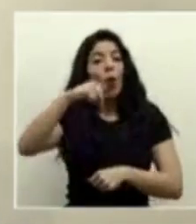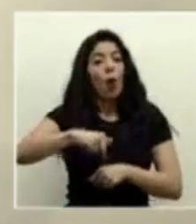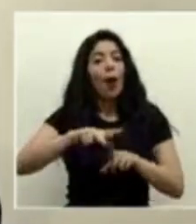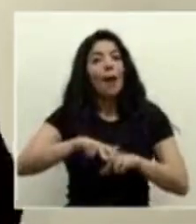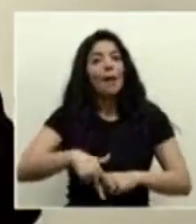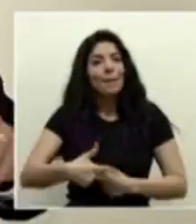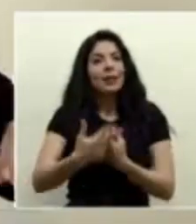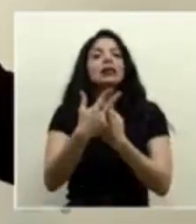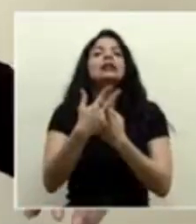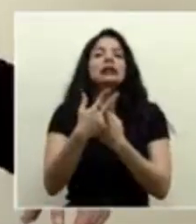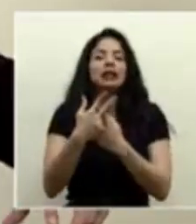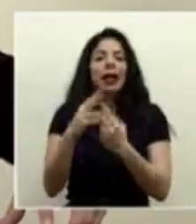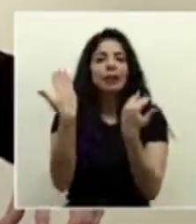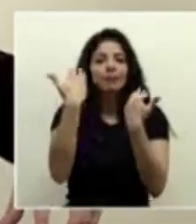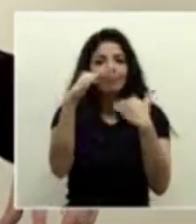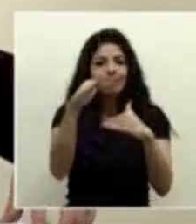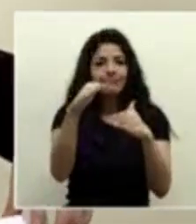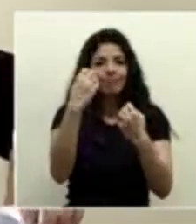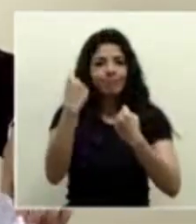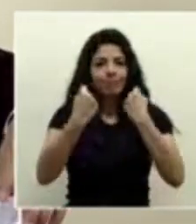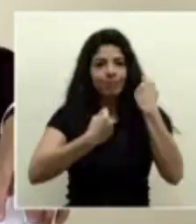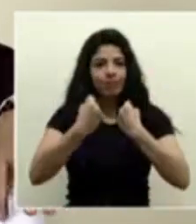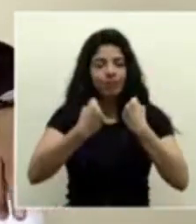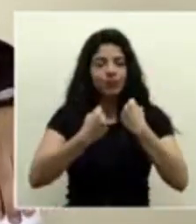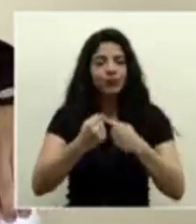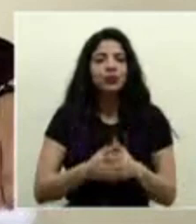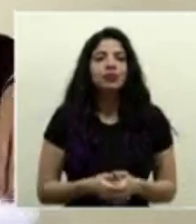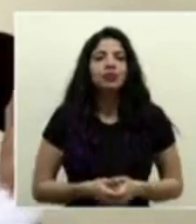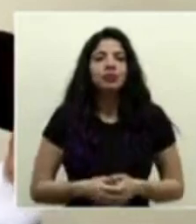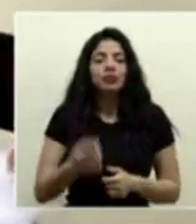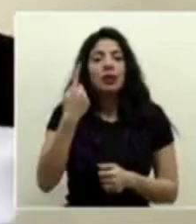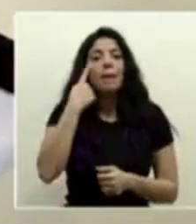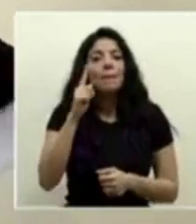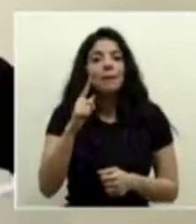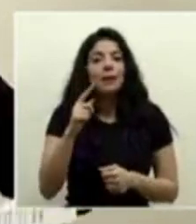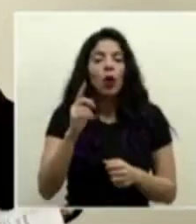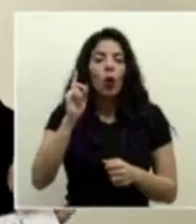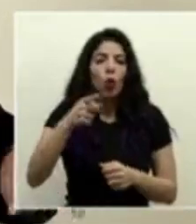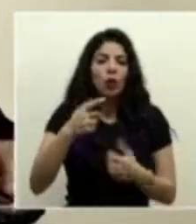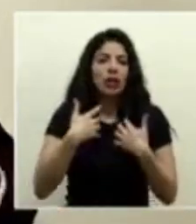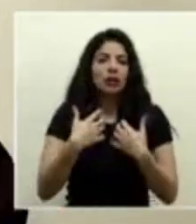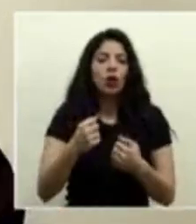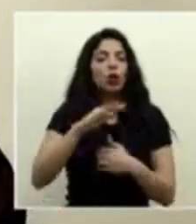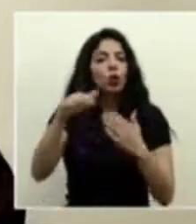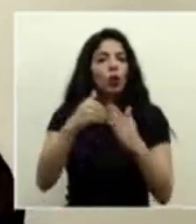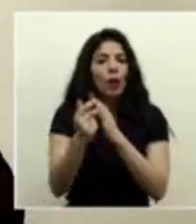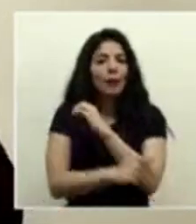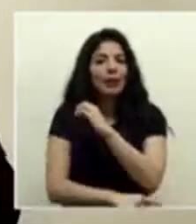aplica esta restricción vehicular para sanitaria para todo el país.